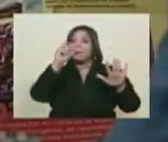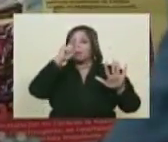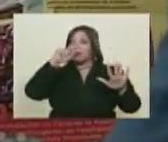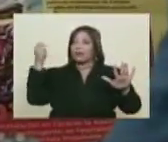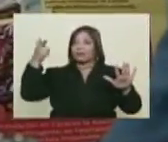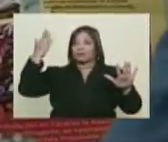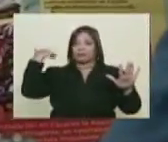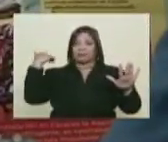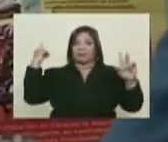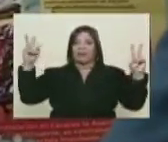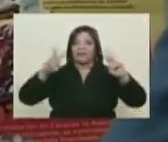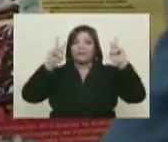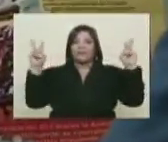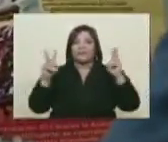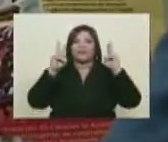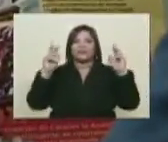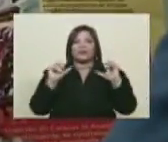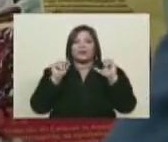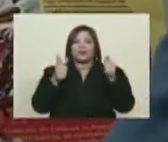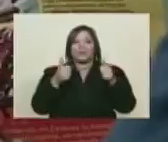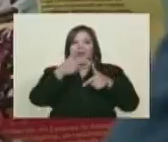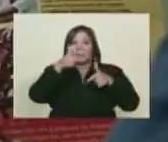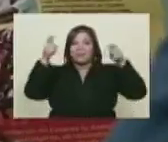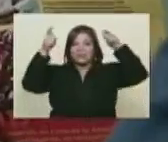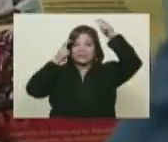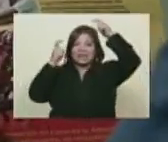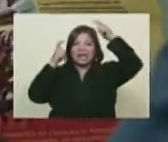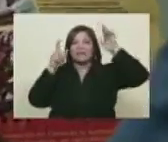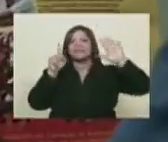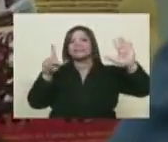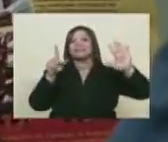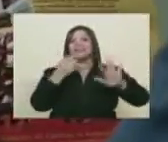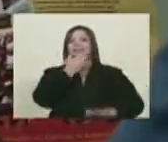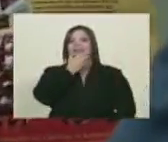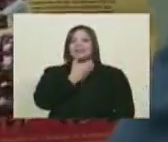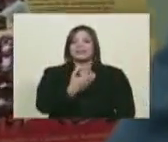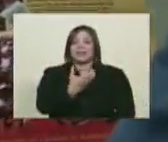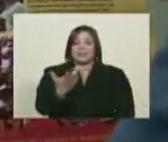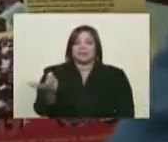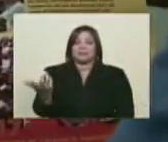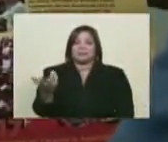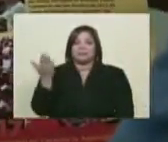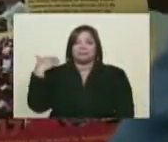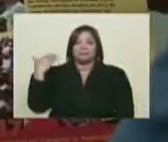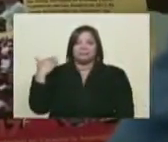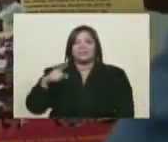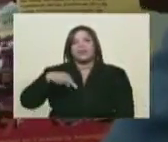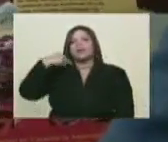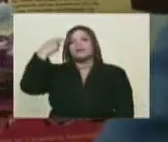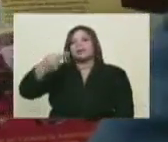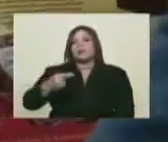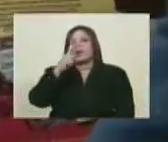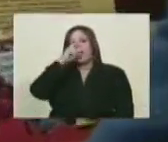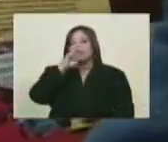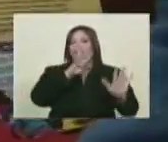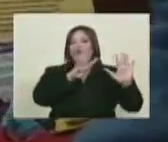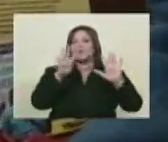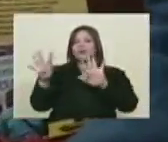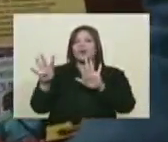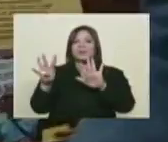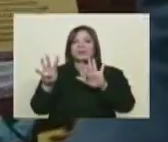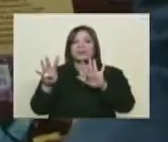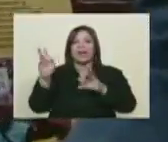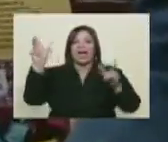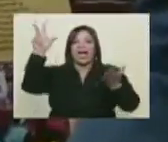de la victoria electoral inicial del comandante Chávez, aquel 6 de diciembre, ¿no? Luego, en el año 99, colocan la